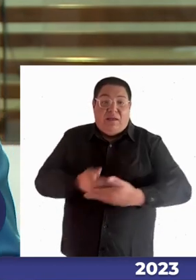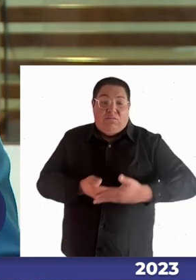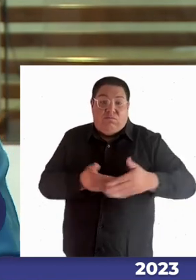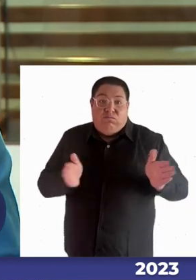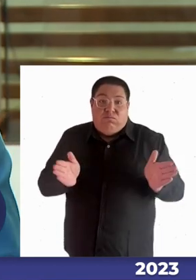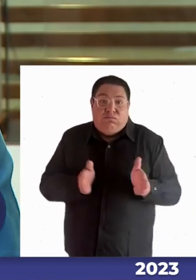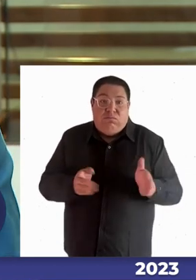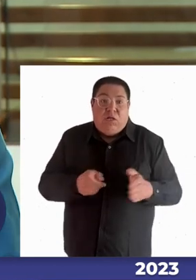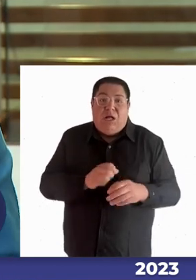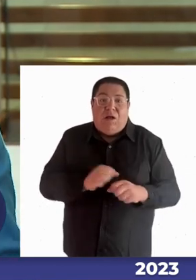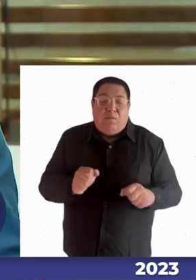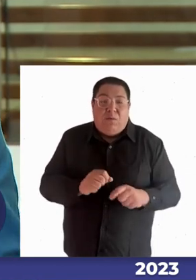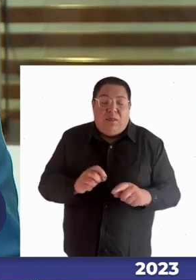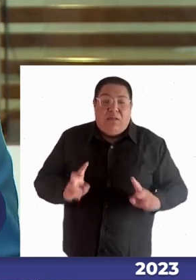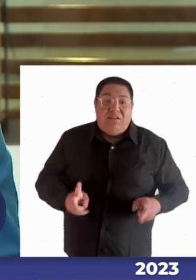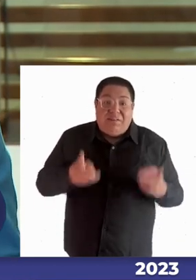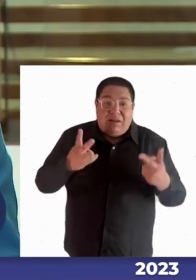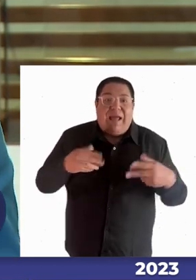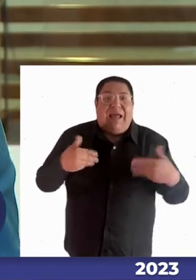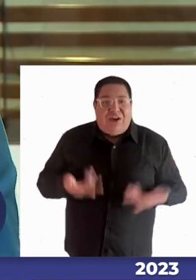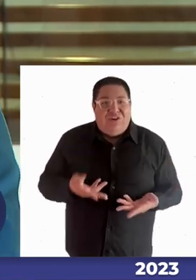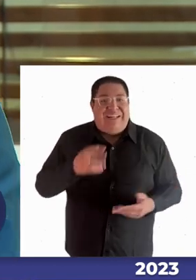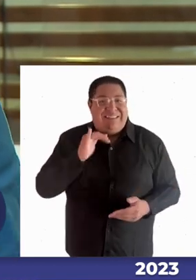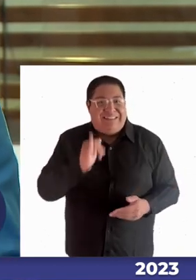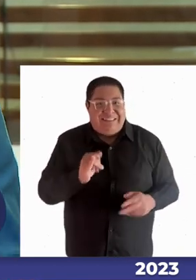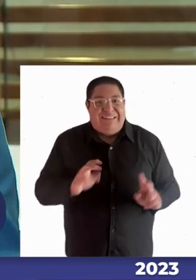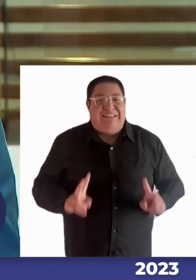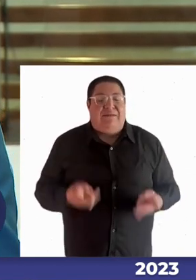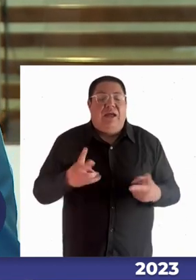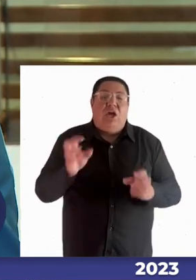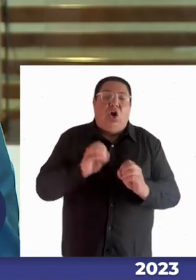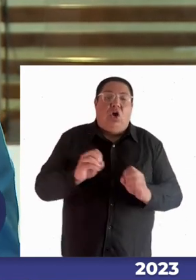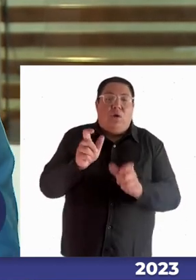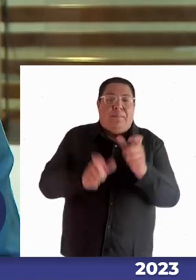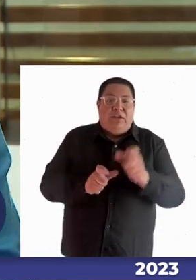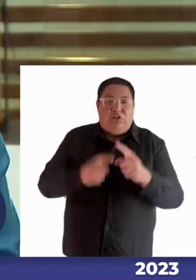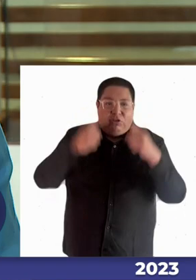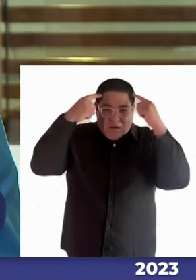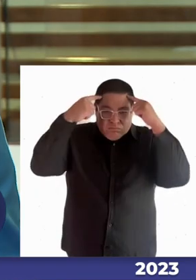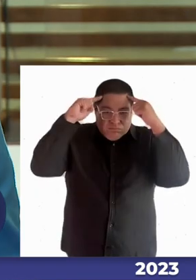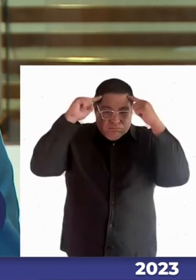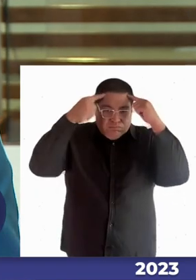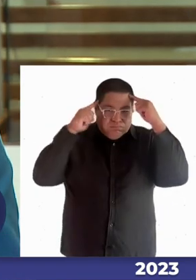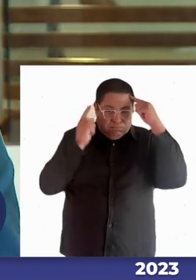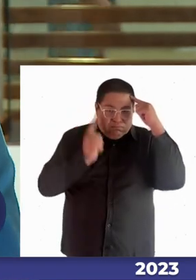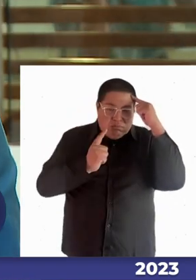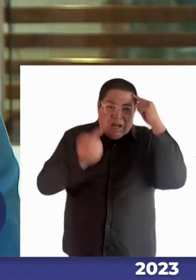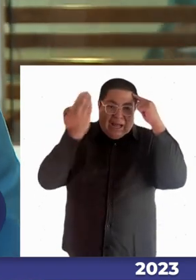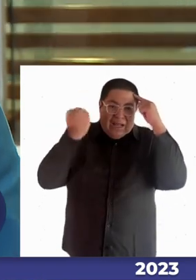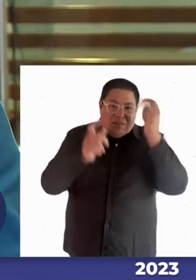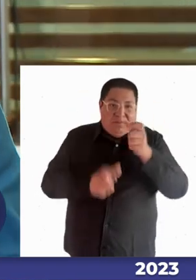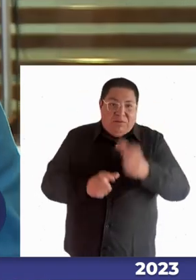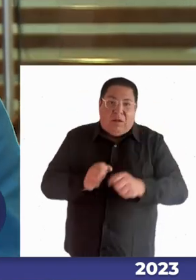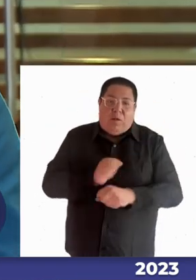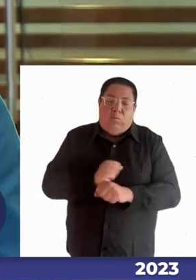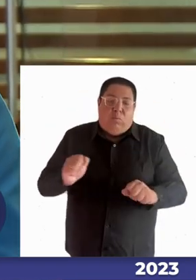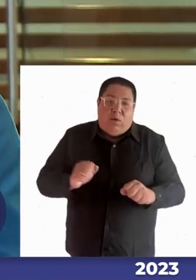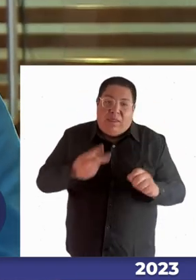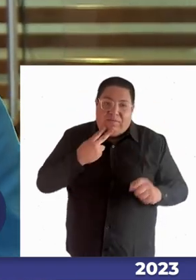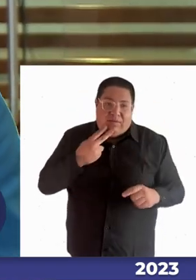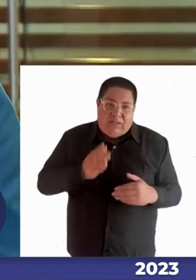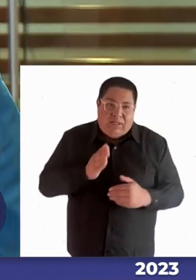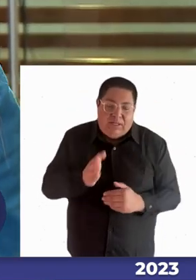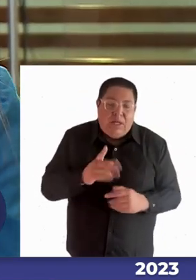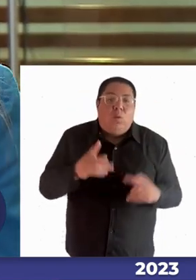y que hoy día son salvados o incluso personas con un derrame cerebral que antes no tenía ninguna posibilidad de sobrevivencia que hoy día sí